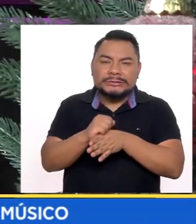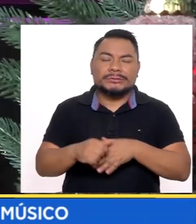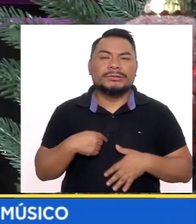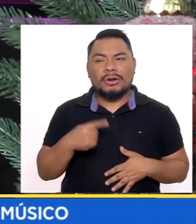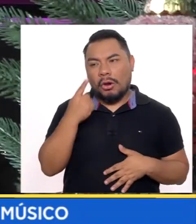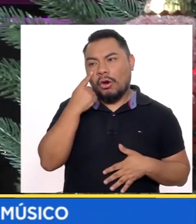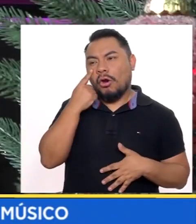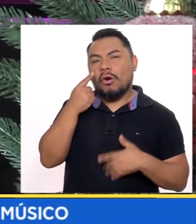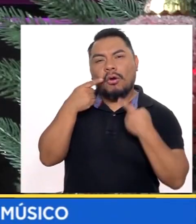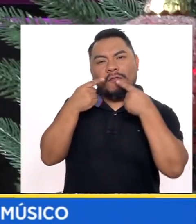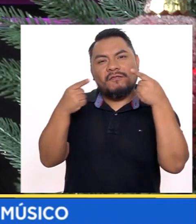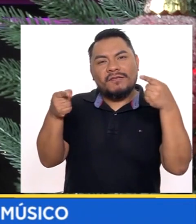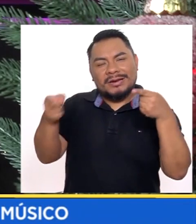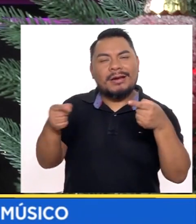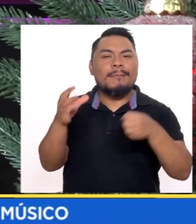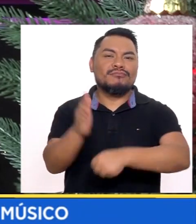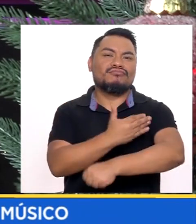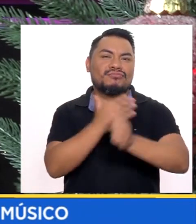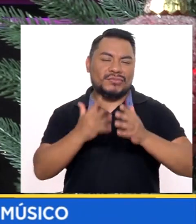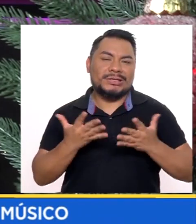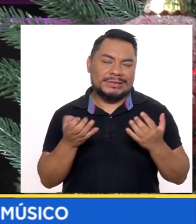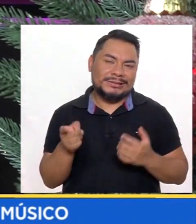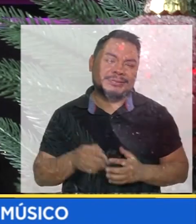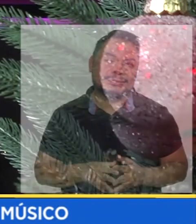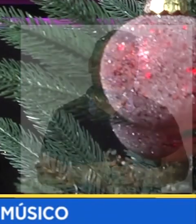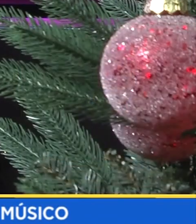Que sea reconocido como un gran músico